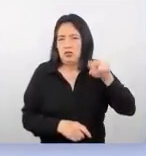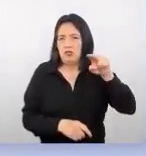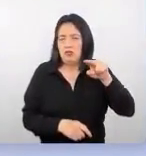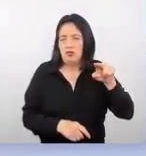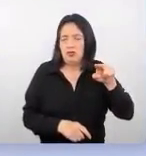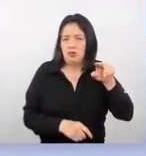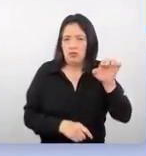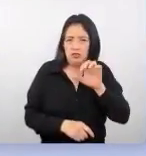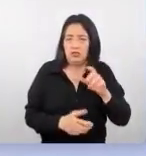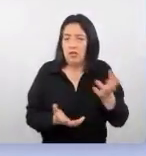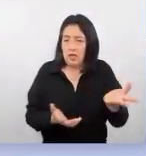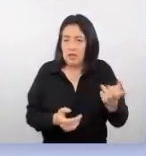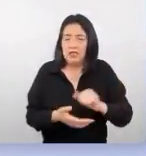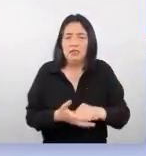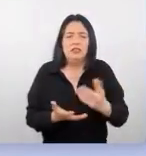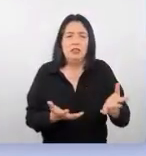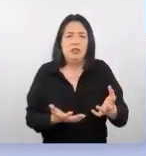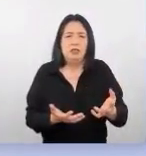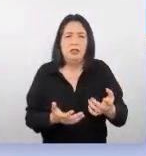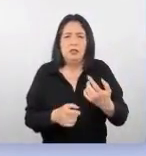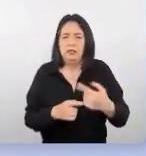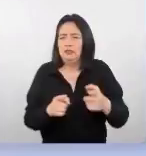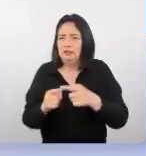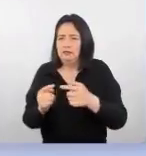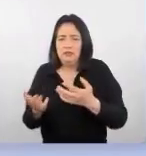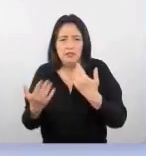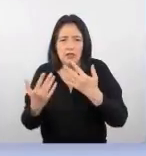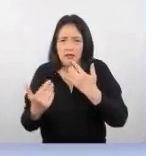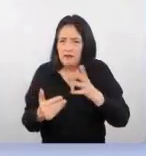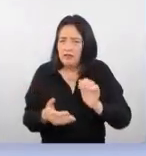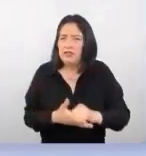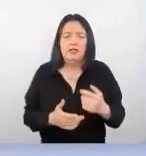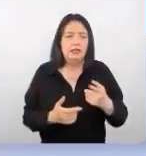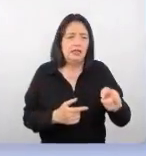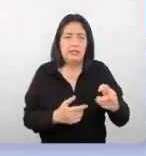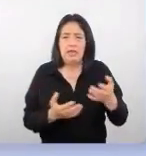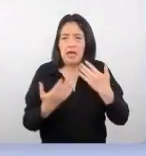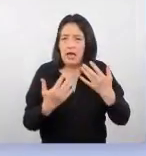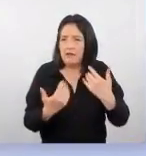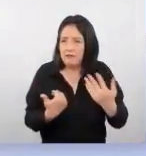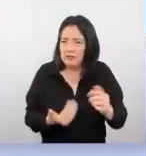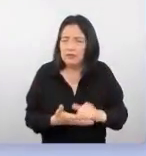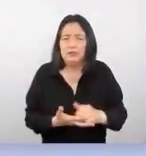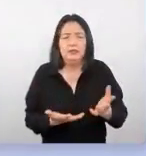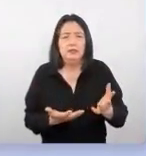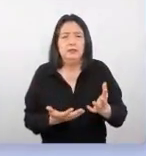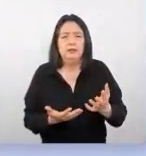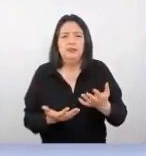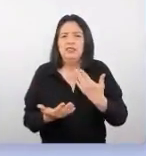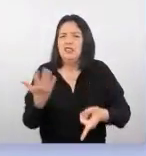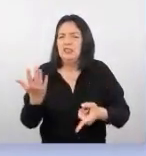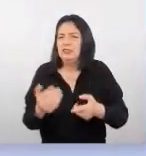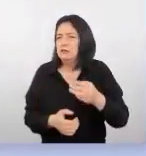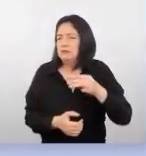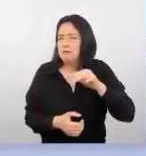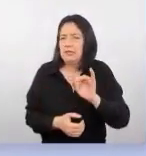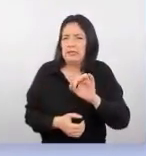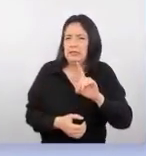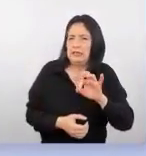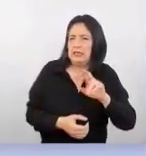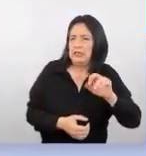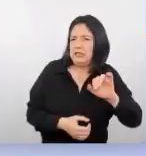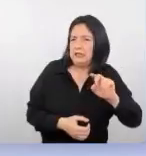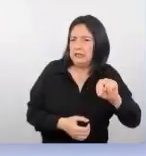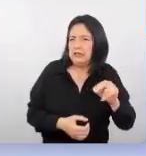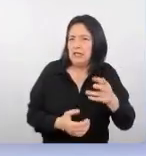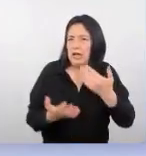que hay chino y hay diferentes dialectos. En este caso, hablan de manera estandarizada chino-mandarín. de